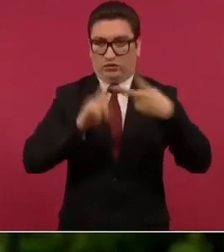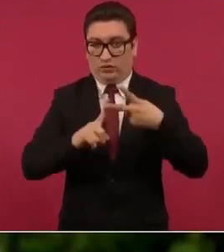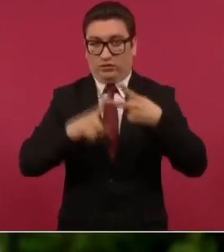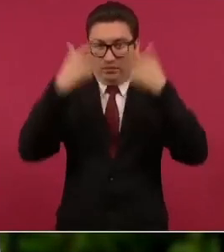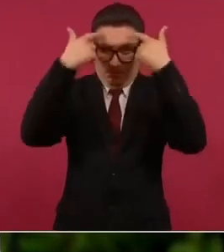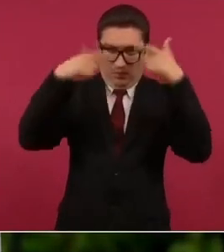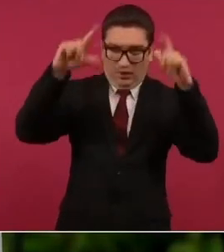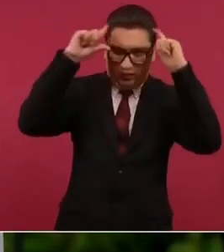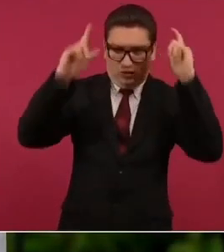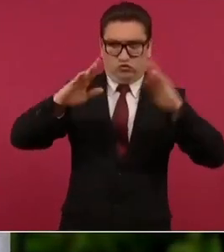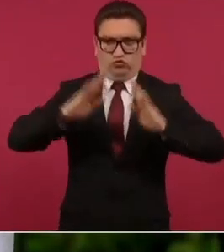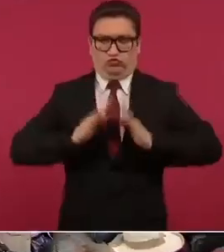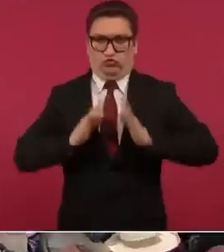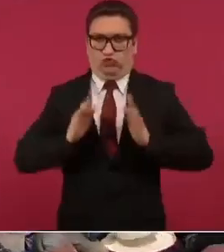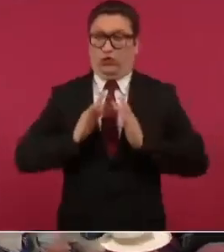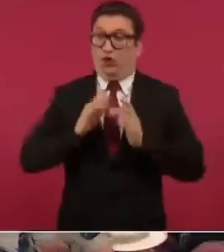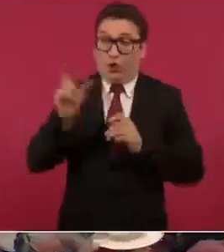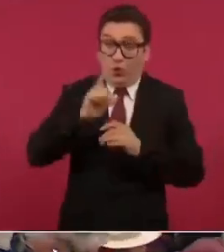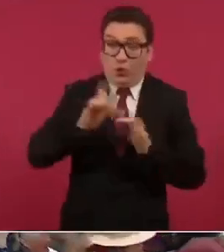y soldados